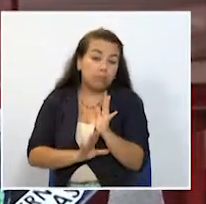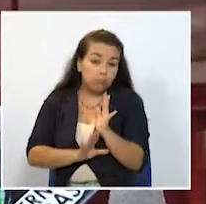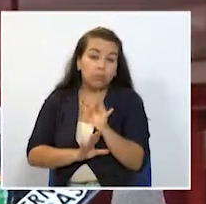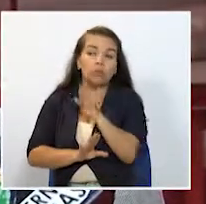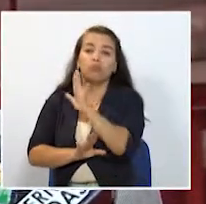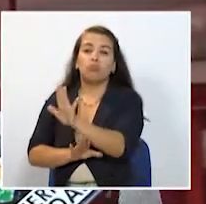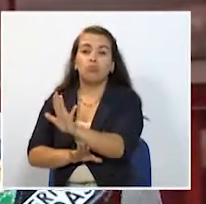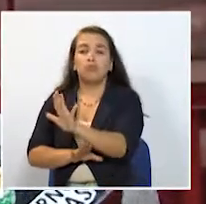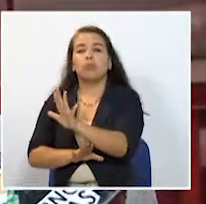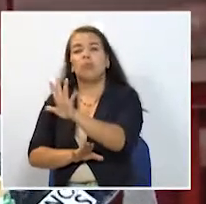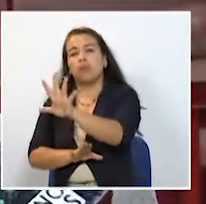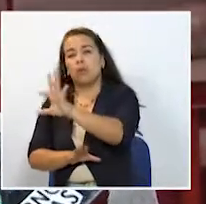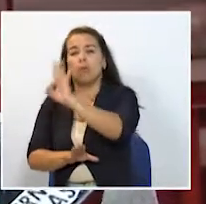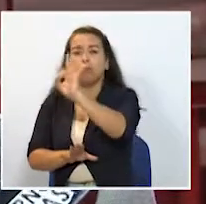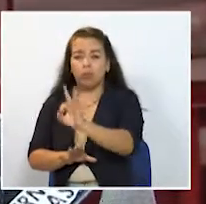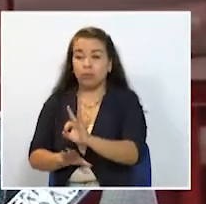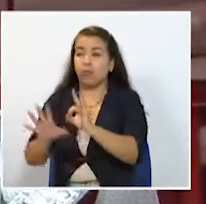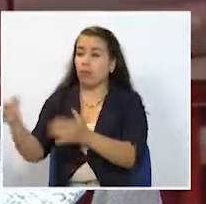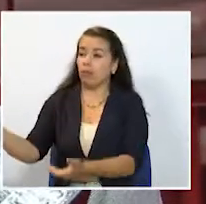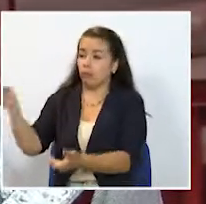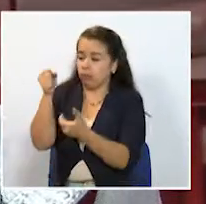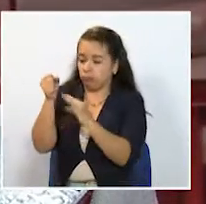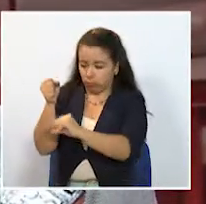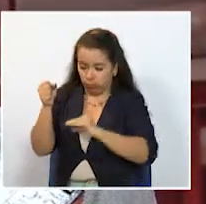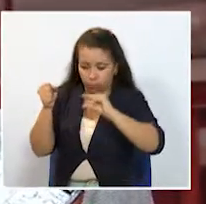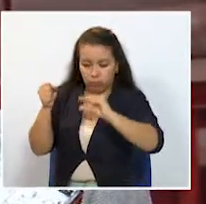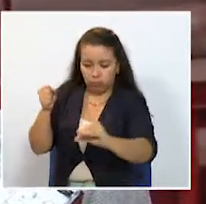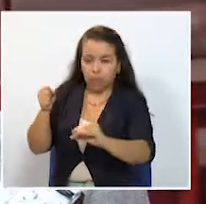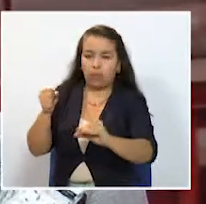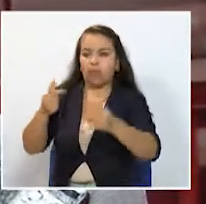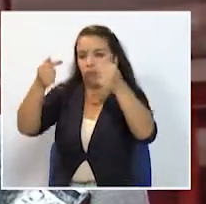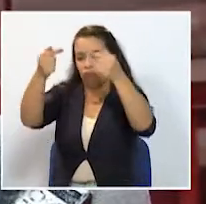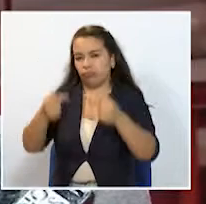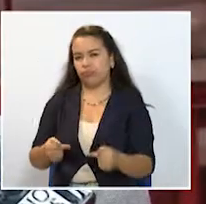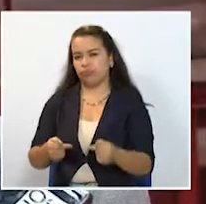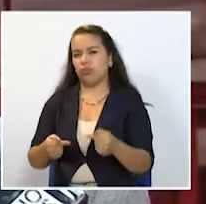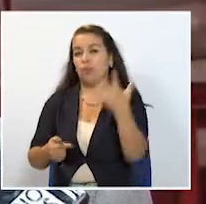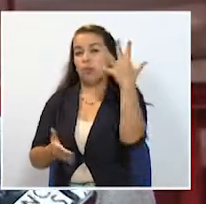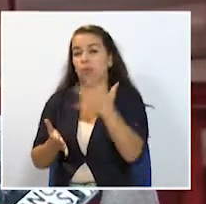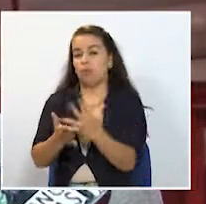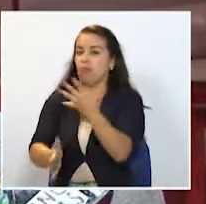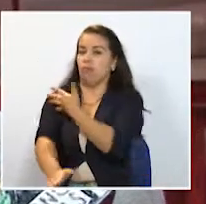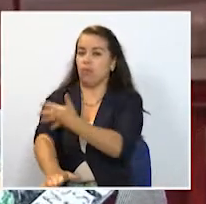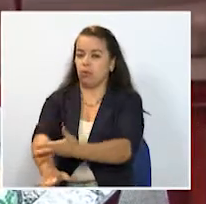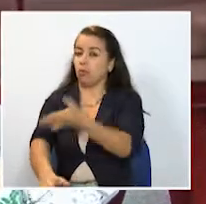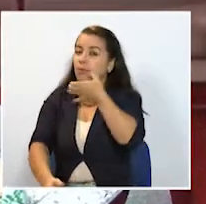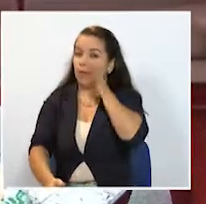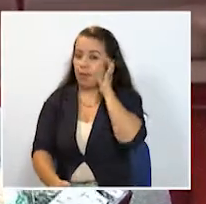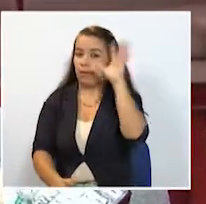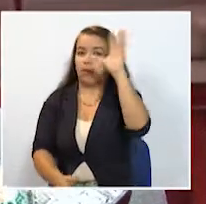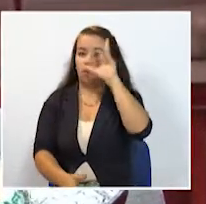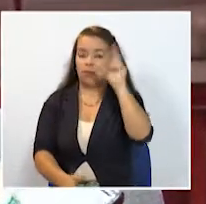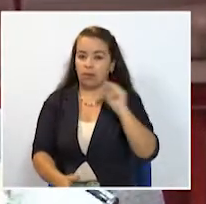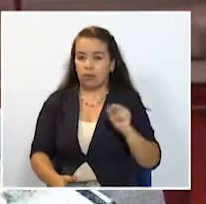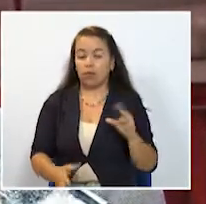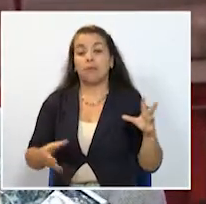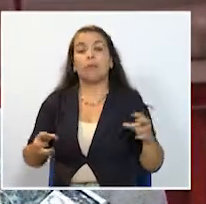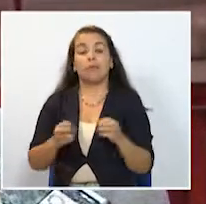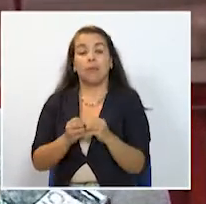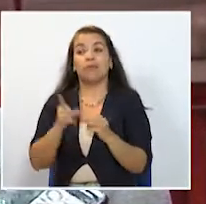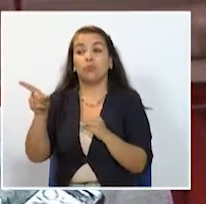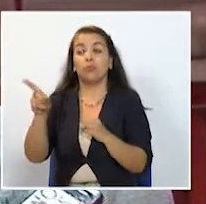alrededor del 5% de esos ingresos. Eso se daría de 5 mil millones en Caldas y Rizeralda. Y al